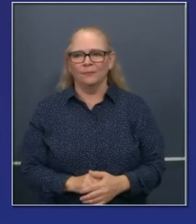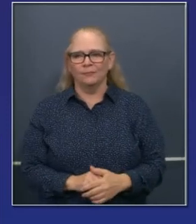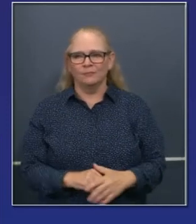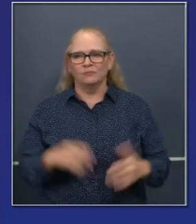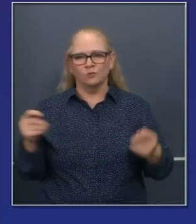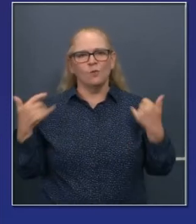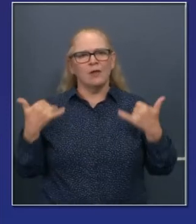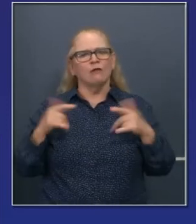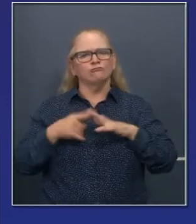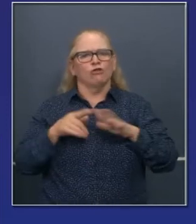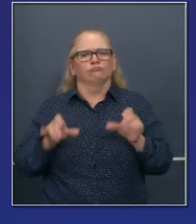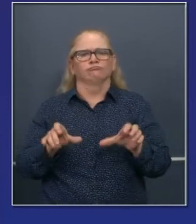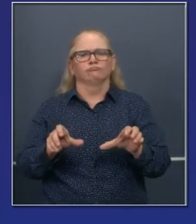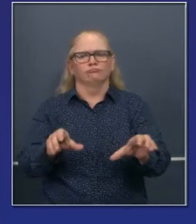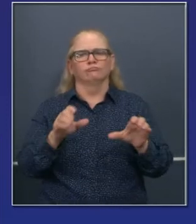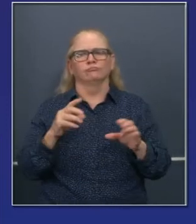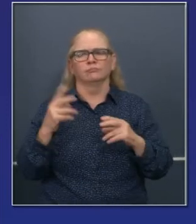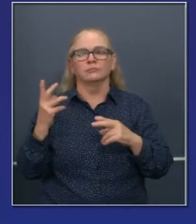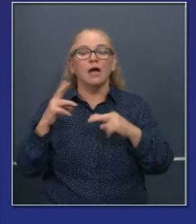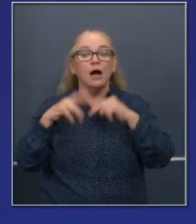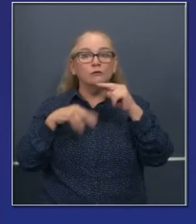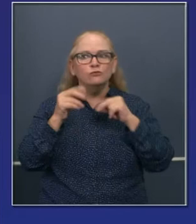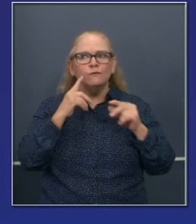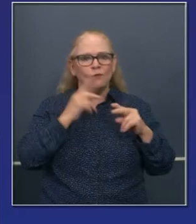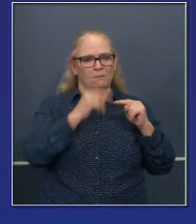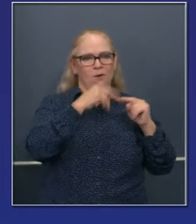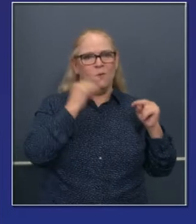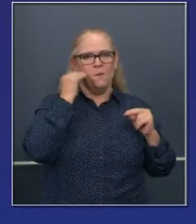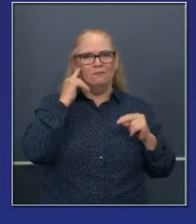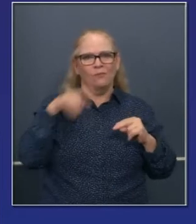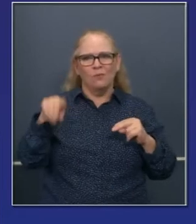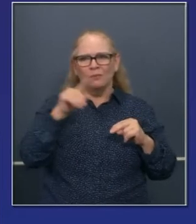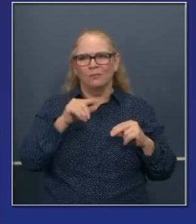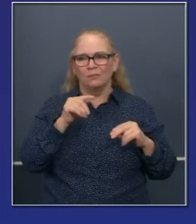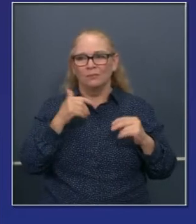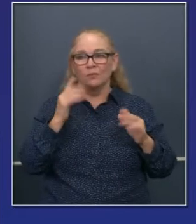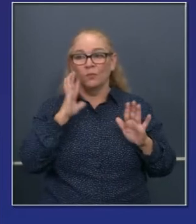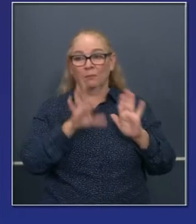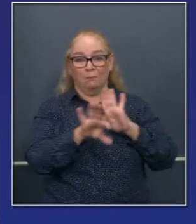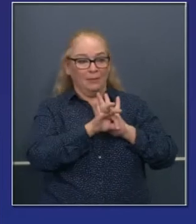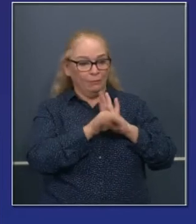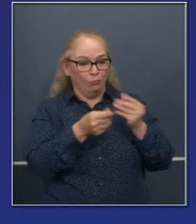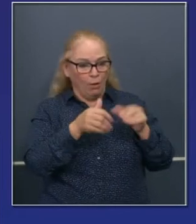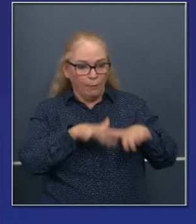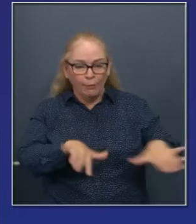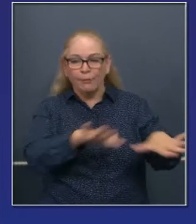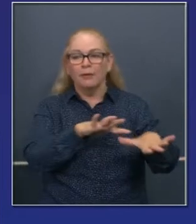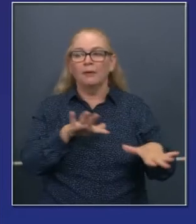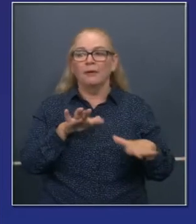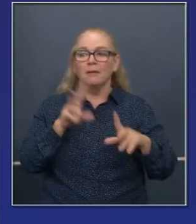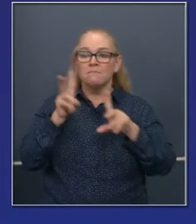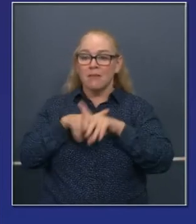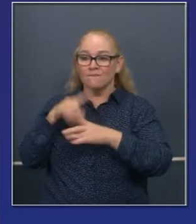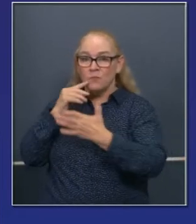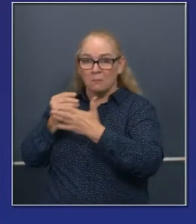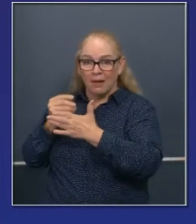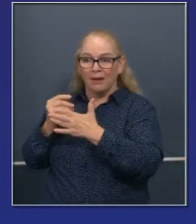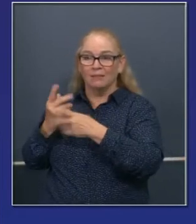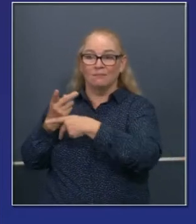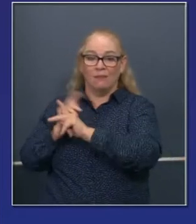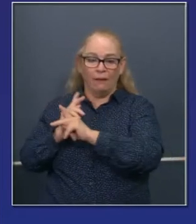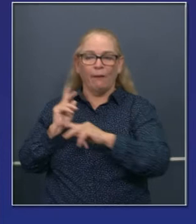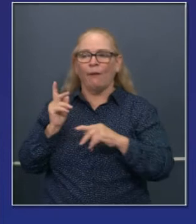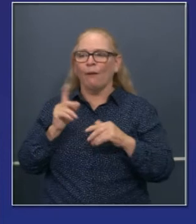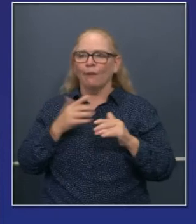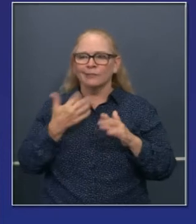empezar la construcción tan pronto como sea posible, tan pronto como sepamos que la financiación está allí, los permisos